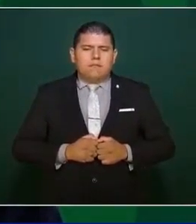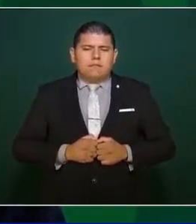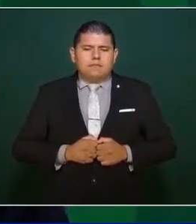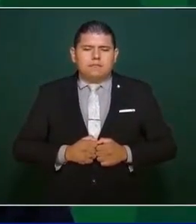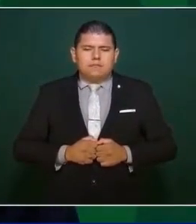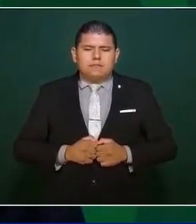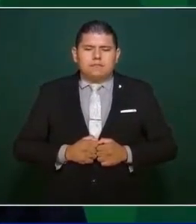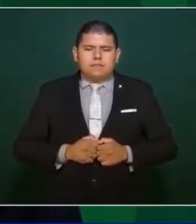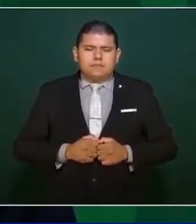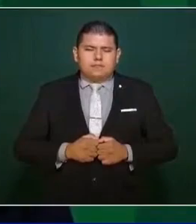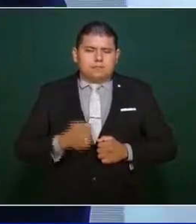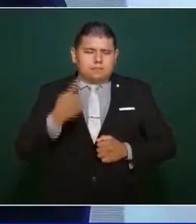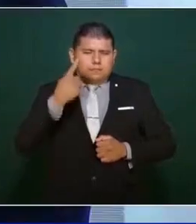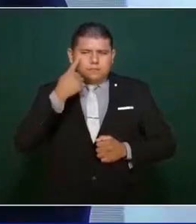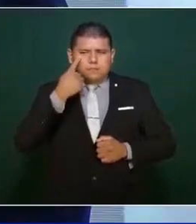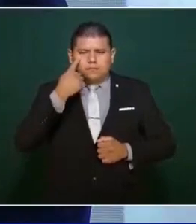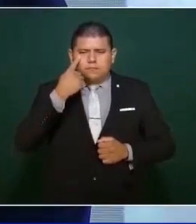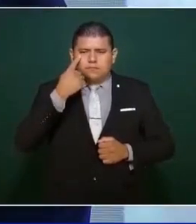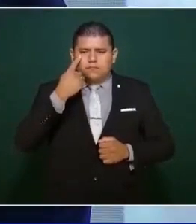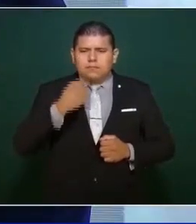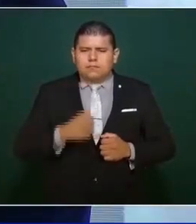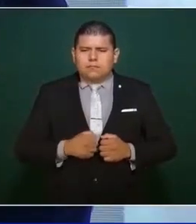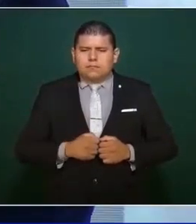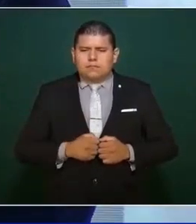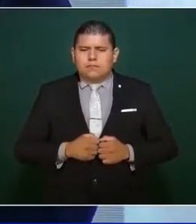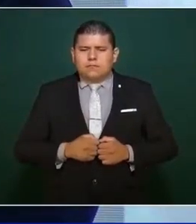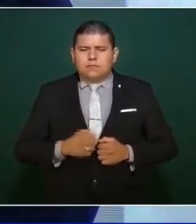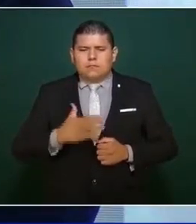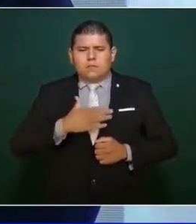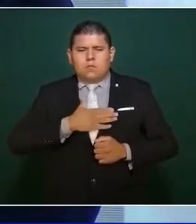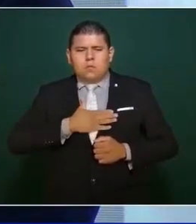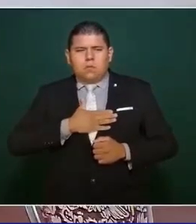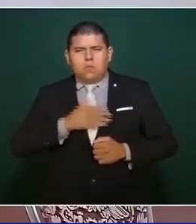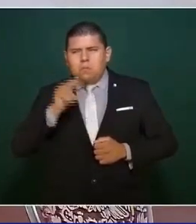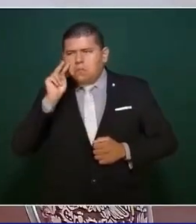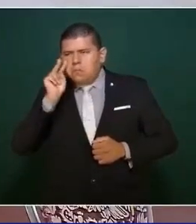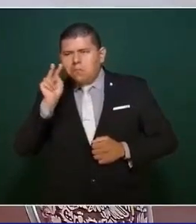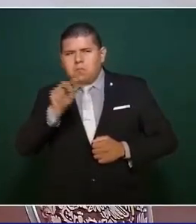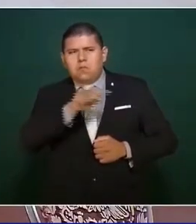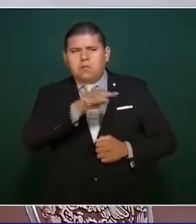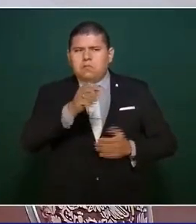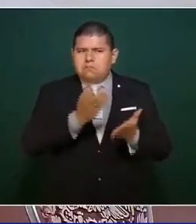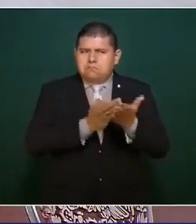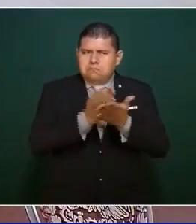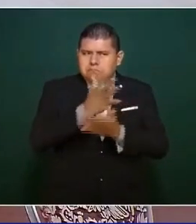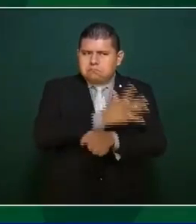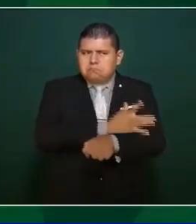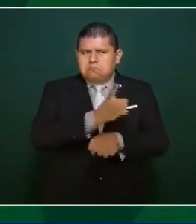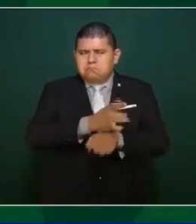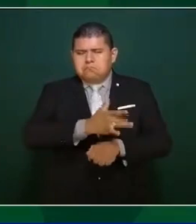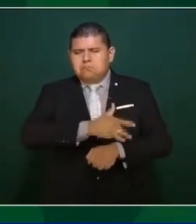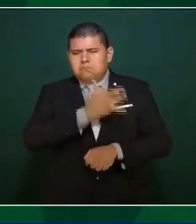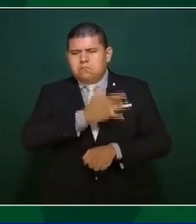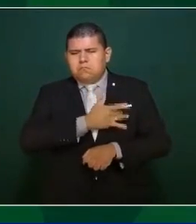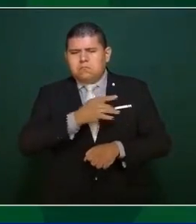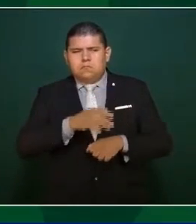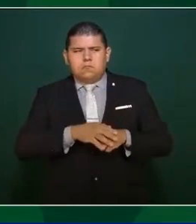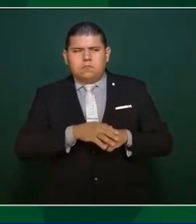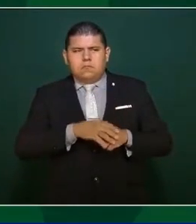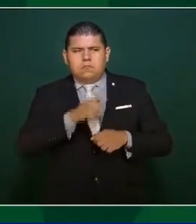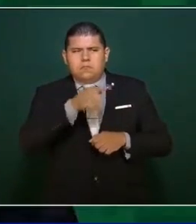pero yo los considero gente íntegras, no los considero